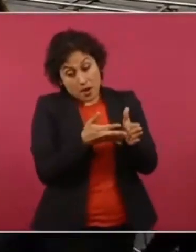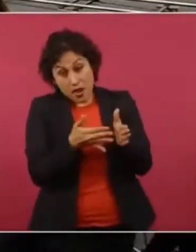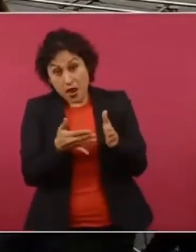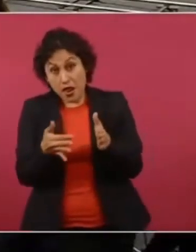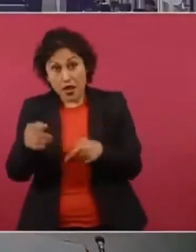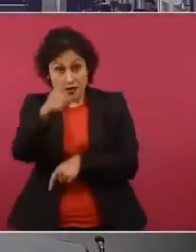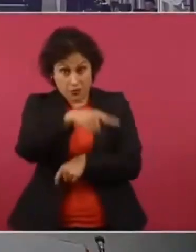Gracias señor presidente.